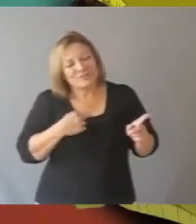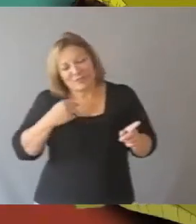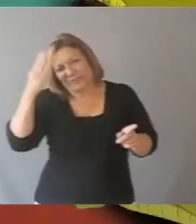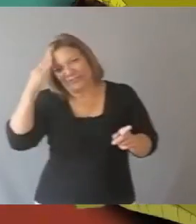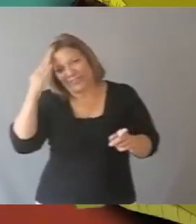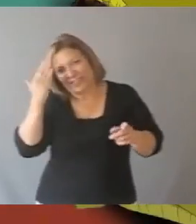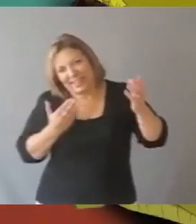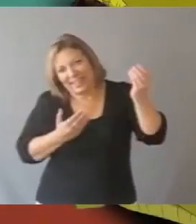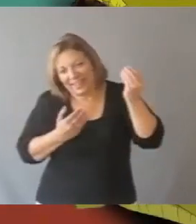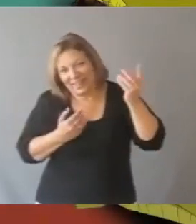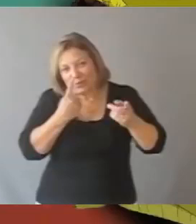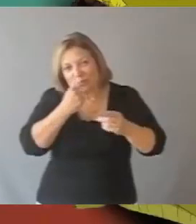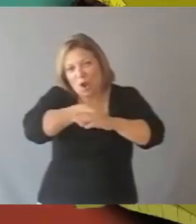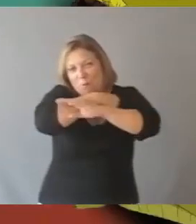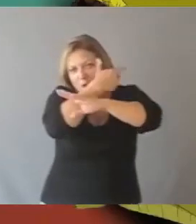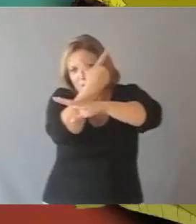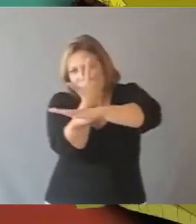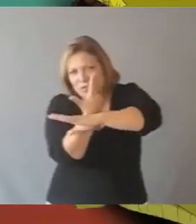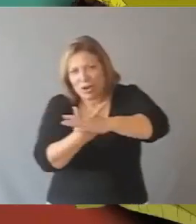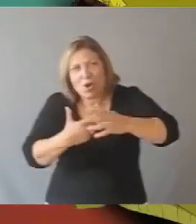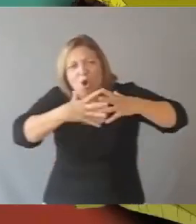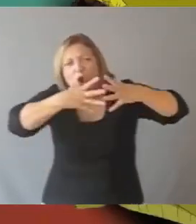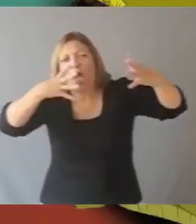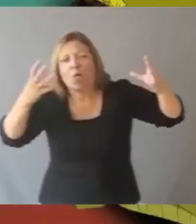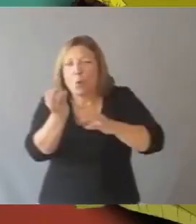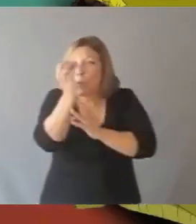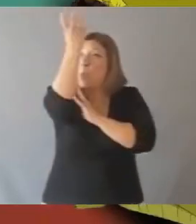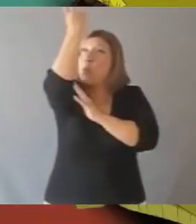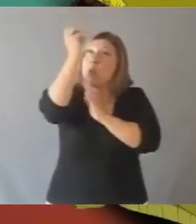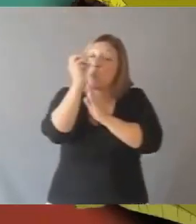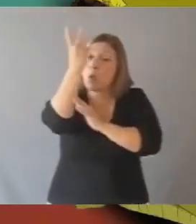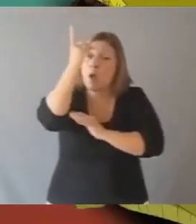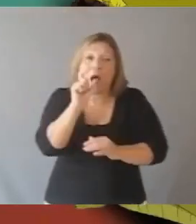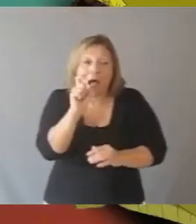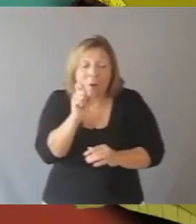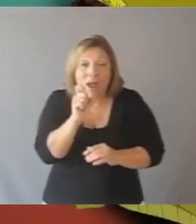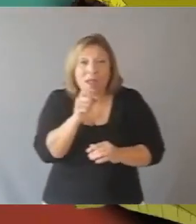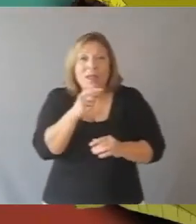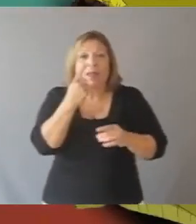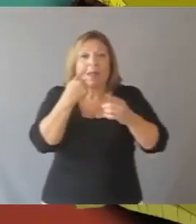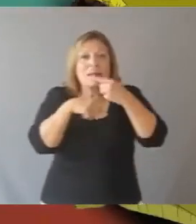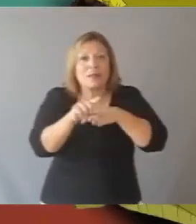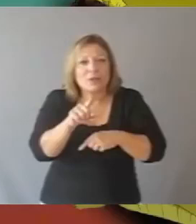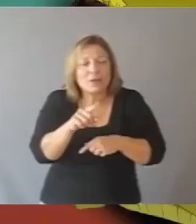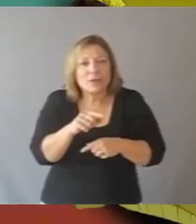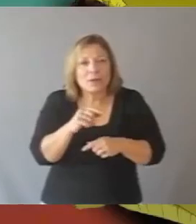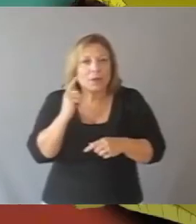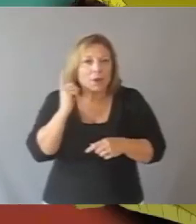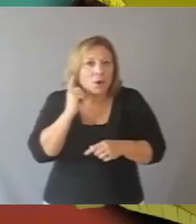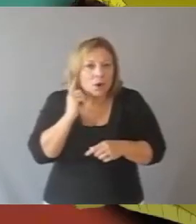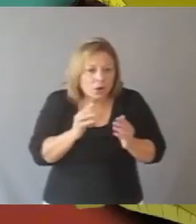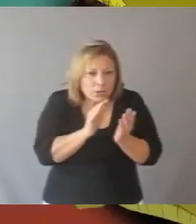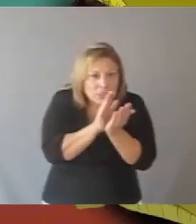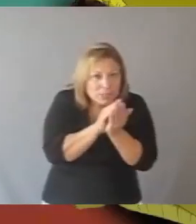«Yo sé lo que es, es una ballena, son grandes y echan agua blanca por la nariz y el agua cae para atrás».